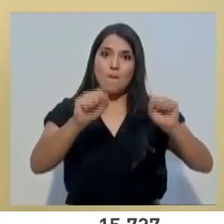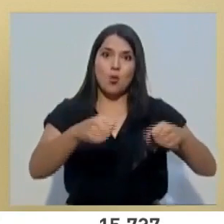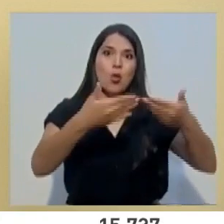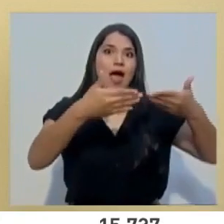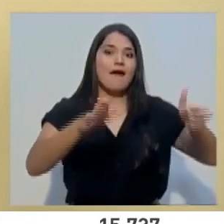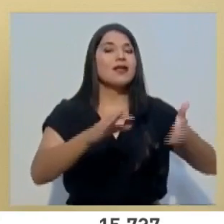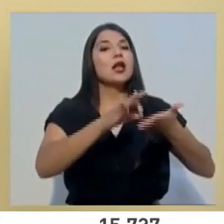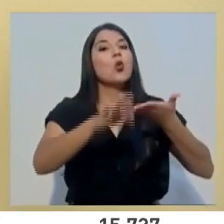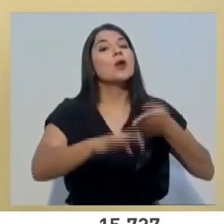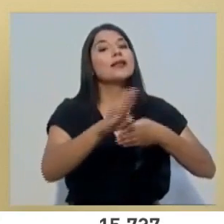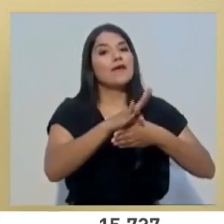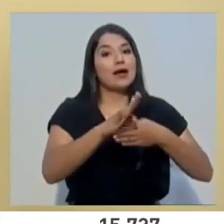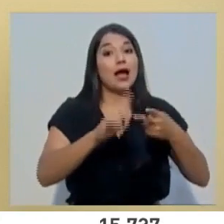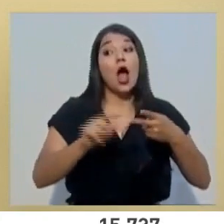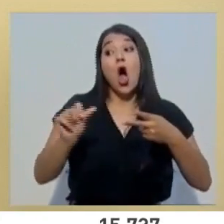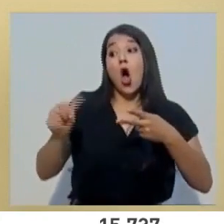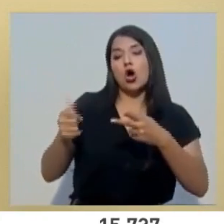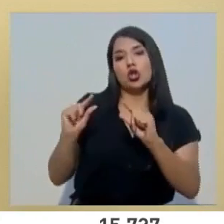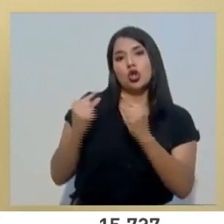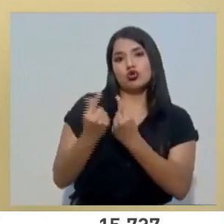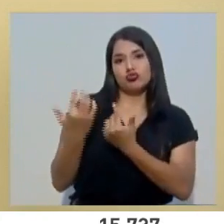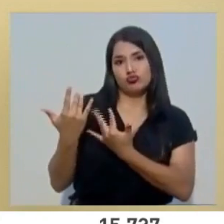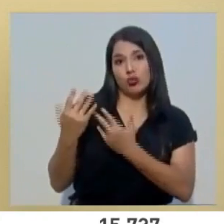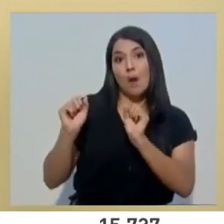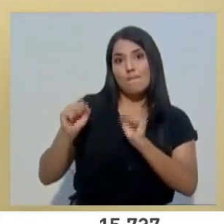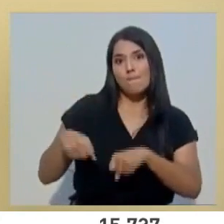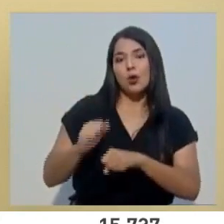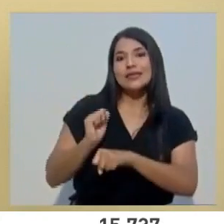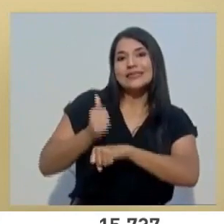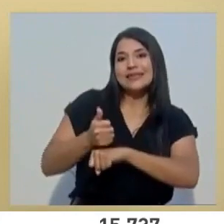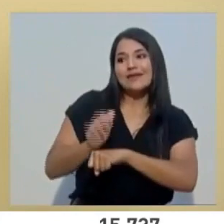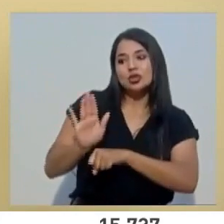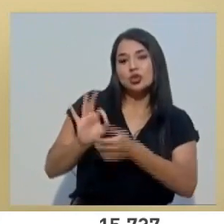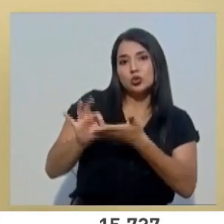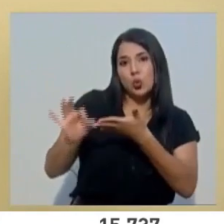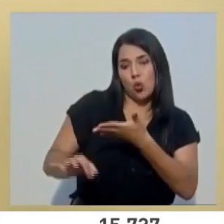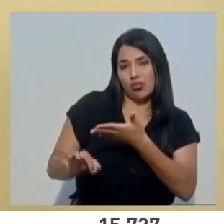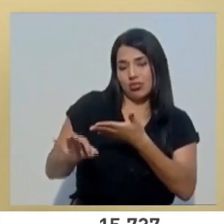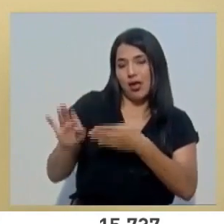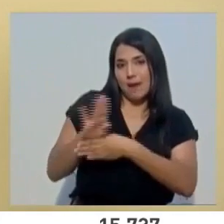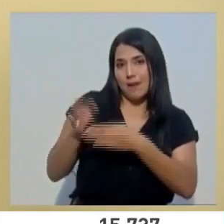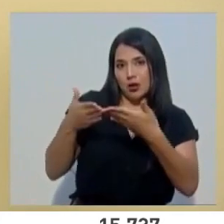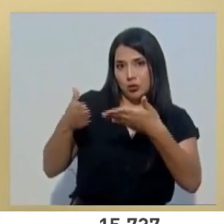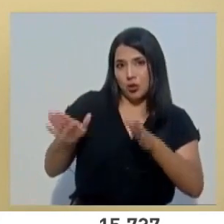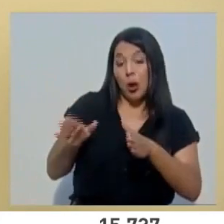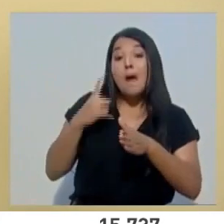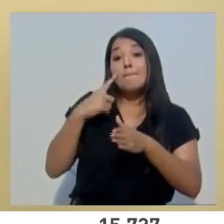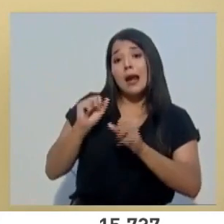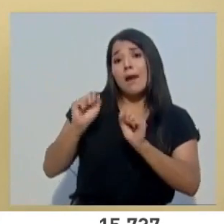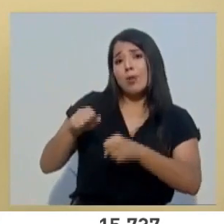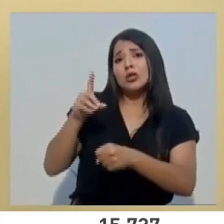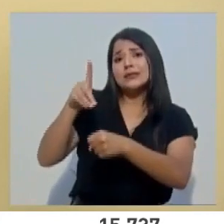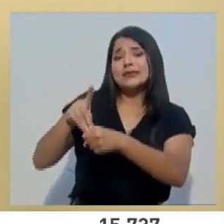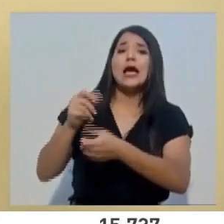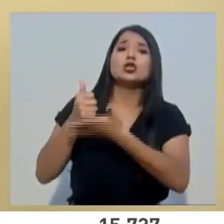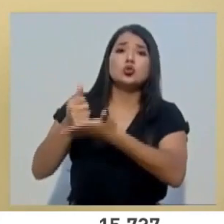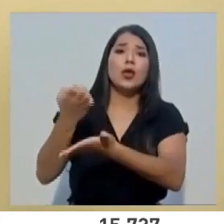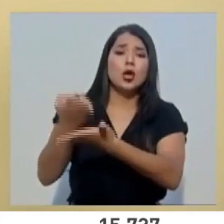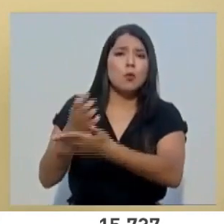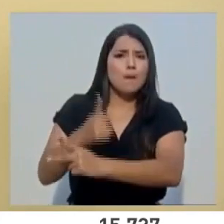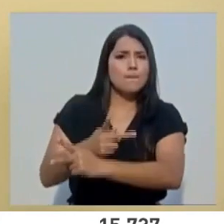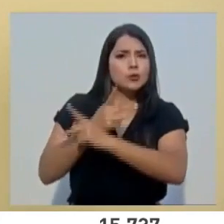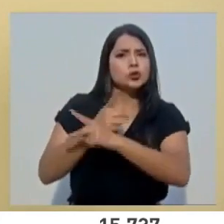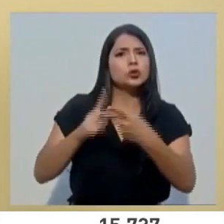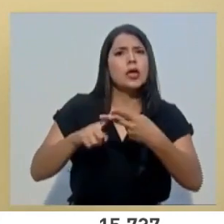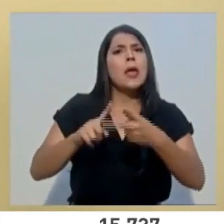otro grupo que está a la espera de que podamos concretar esa vía de acceso, no sólo para el depósito del bono proteger, sino también